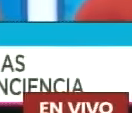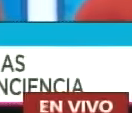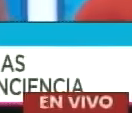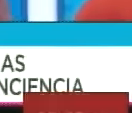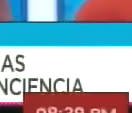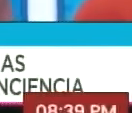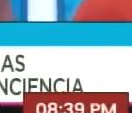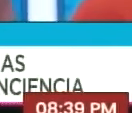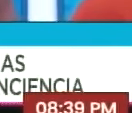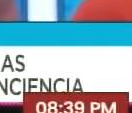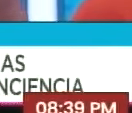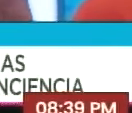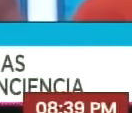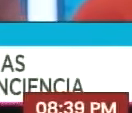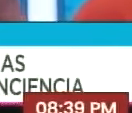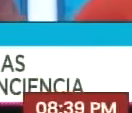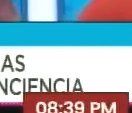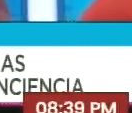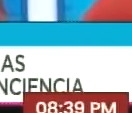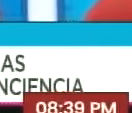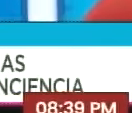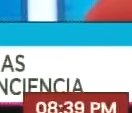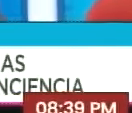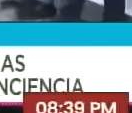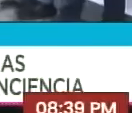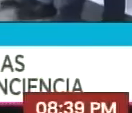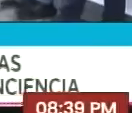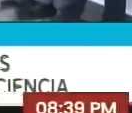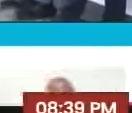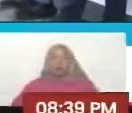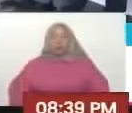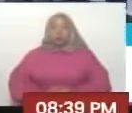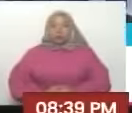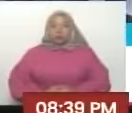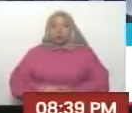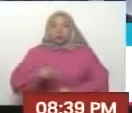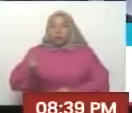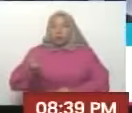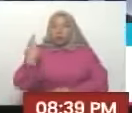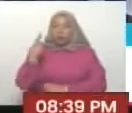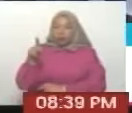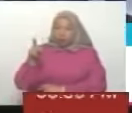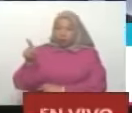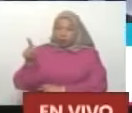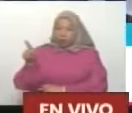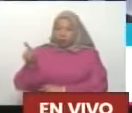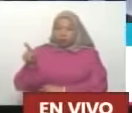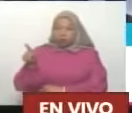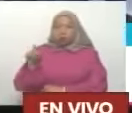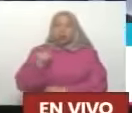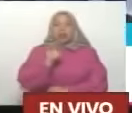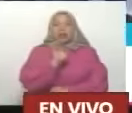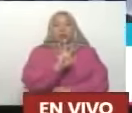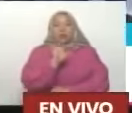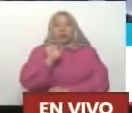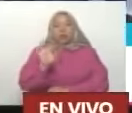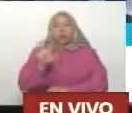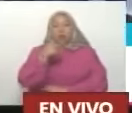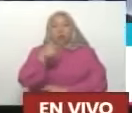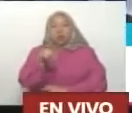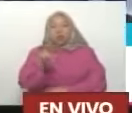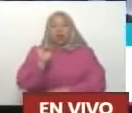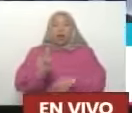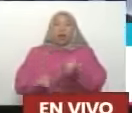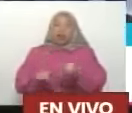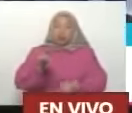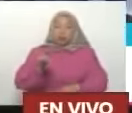referéndum Presidente Todavía no lo hicimos Por comuna Estábamos empezando Aprendiendo Lo hicimos por parroquia Nosotros tenemos Tenemos 55 parroquias Algunas